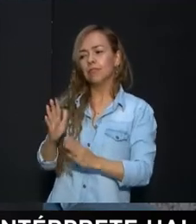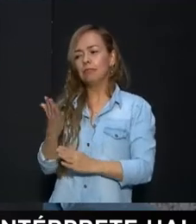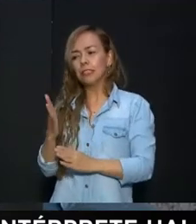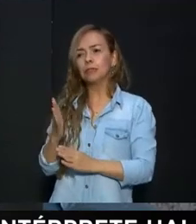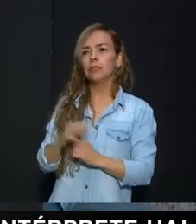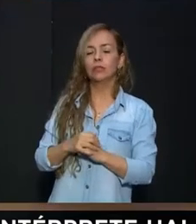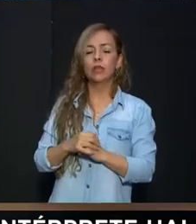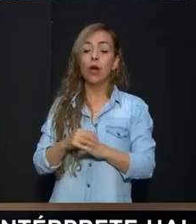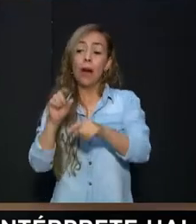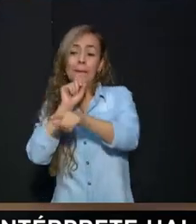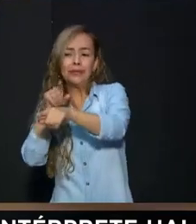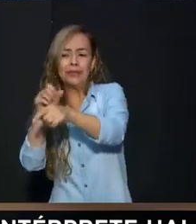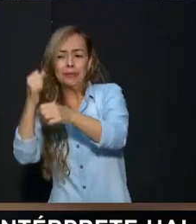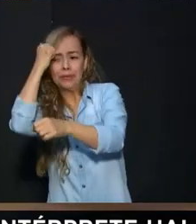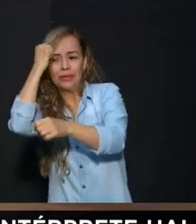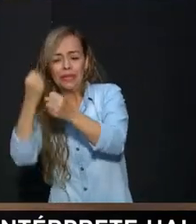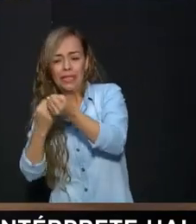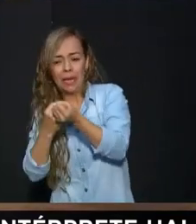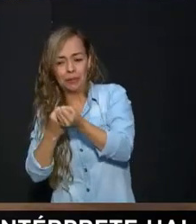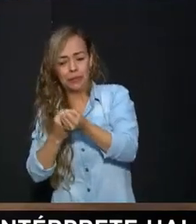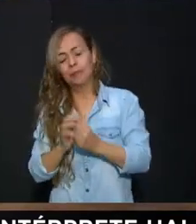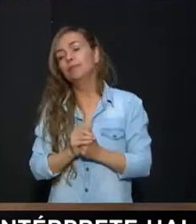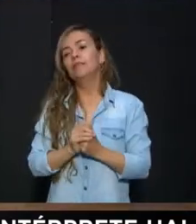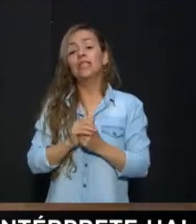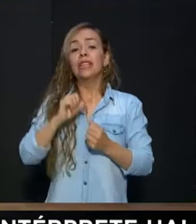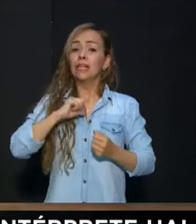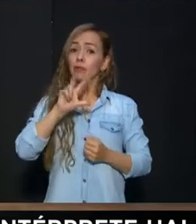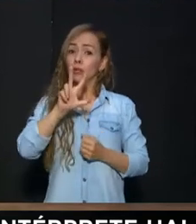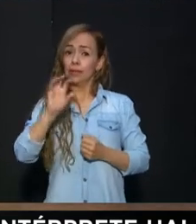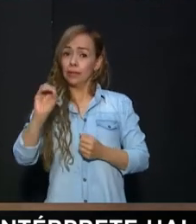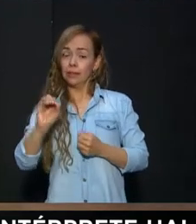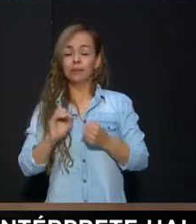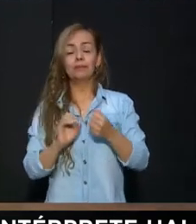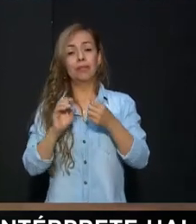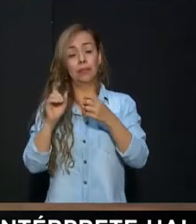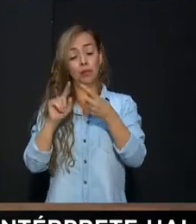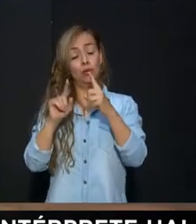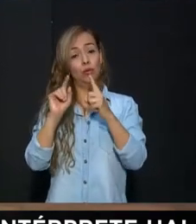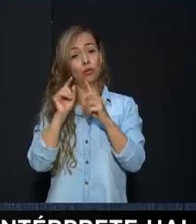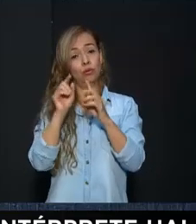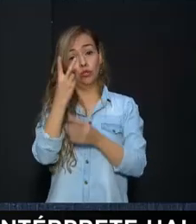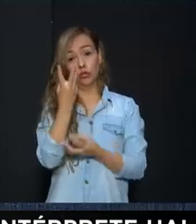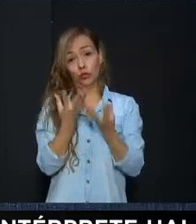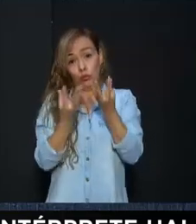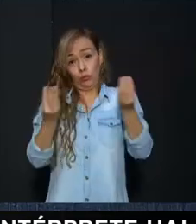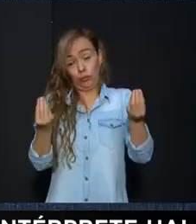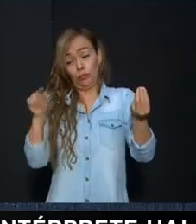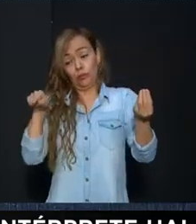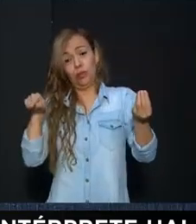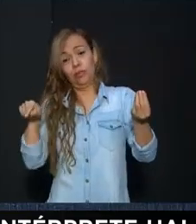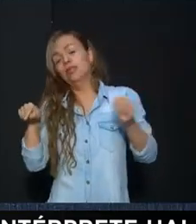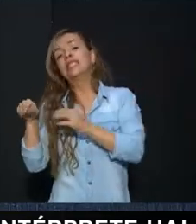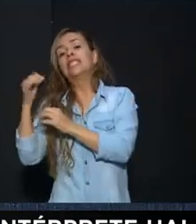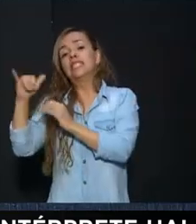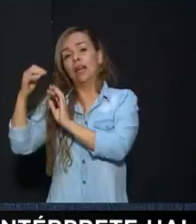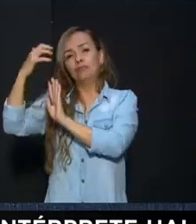30 En este momento Lo que pasa Es que hay dos canales Uno son los que ya Están identificados Con un soporte diagnóstico Que se registran En